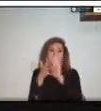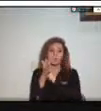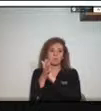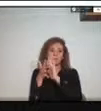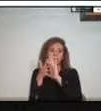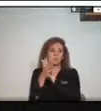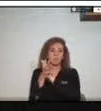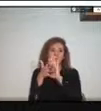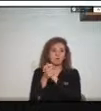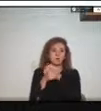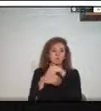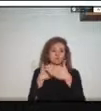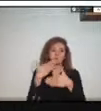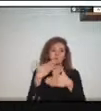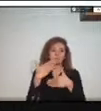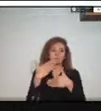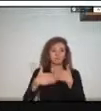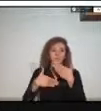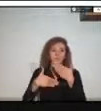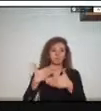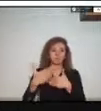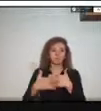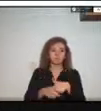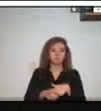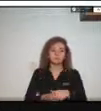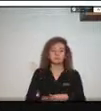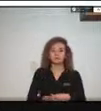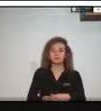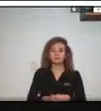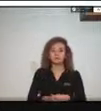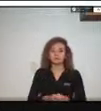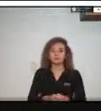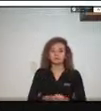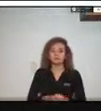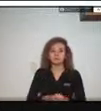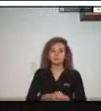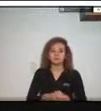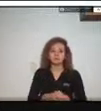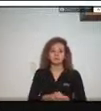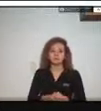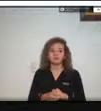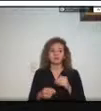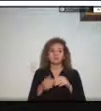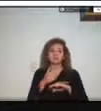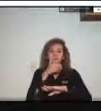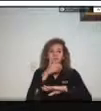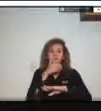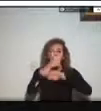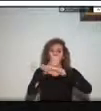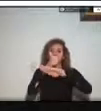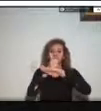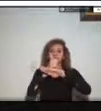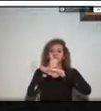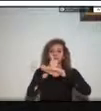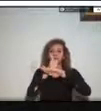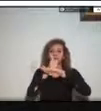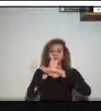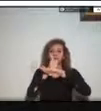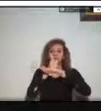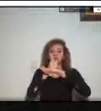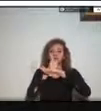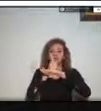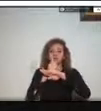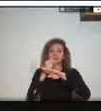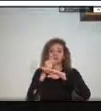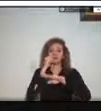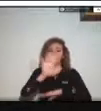secretario de infraestructura y el director de la unidad nacional perdón de la unidad de riesgos de municipal de Villavicencio